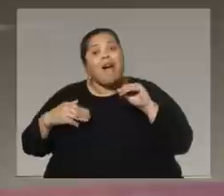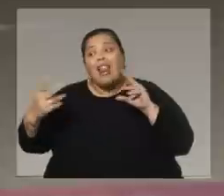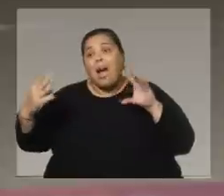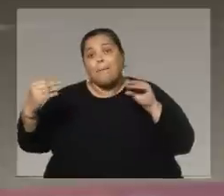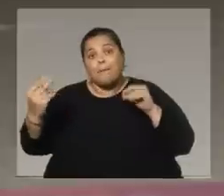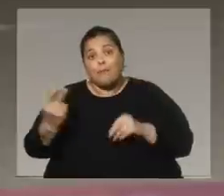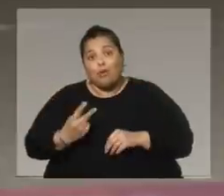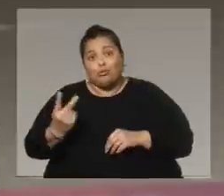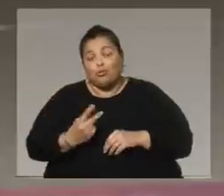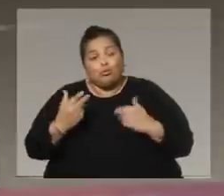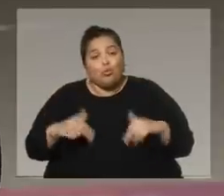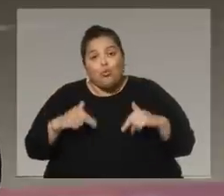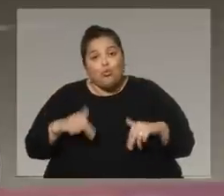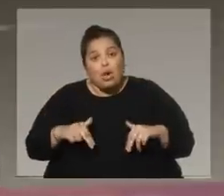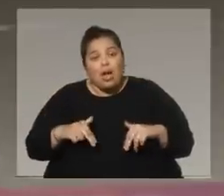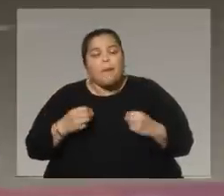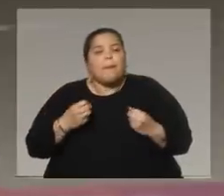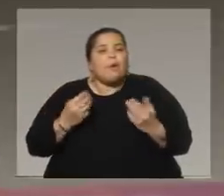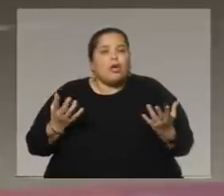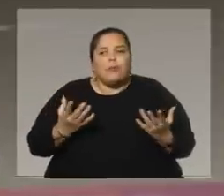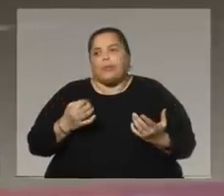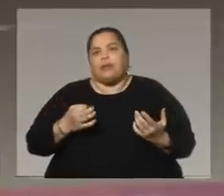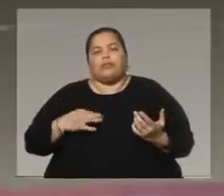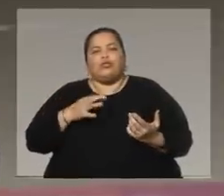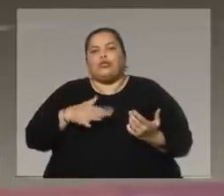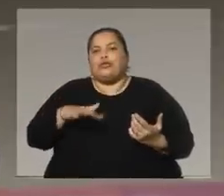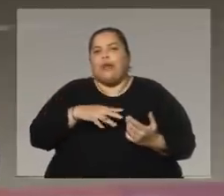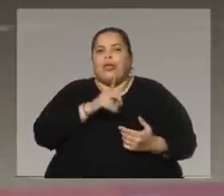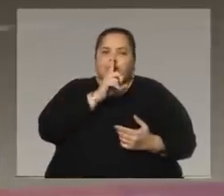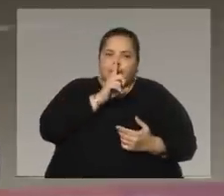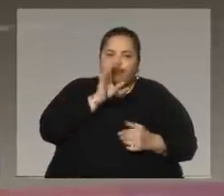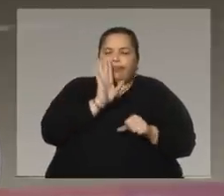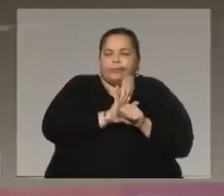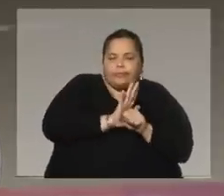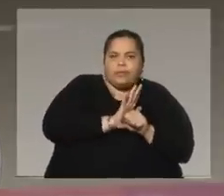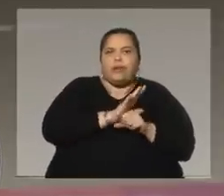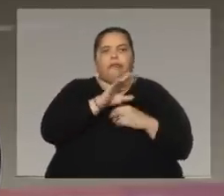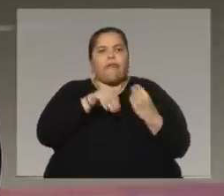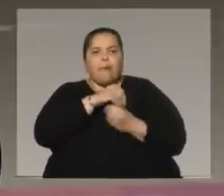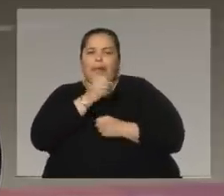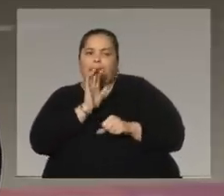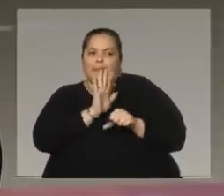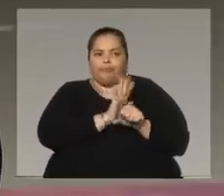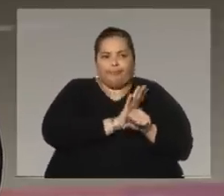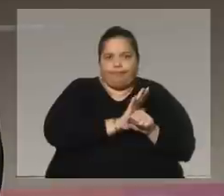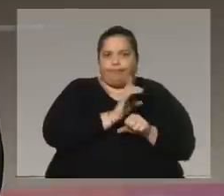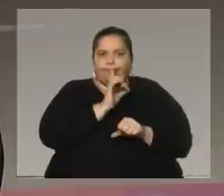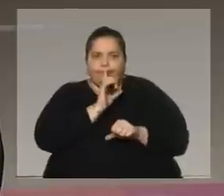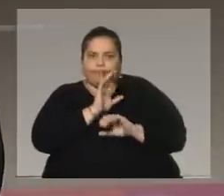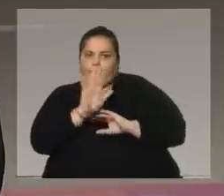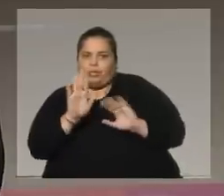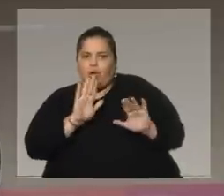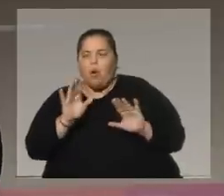Y que nunca se habló porque la sociedad no lo hablaba, porque la familia no lo hablaba, porque había muchos